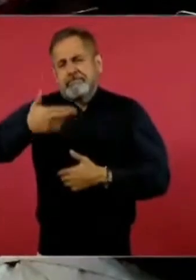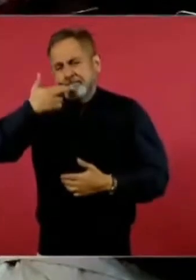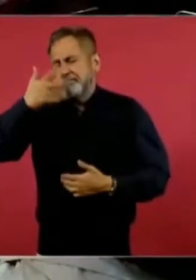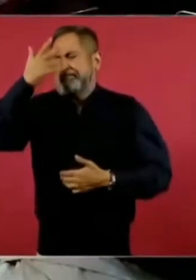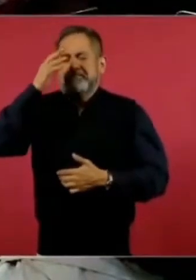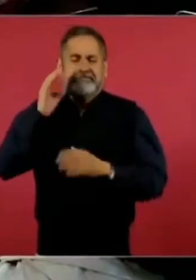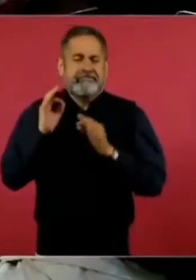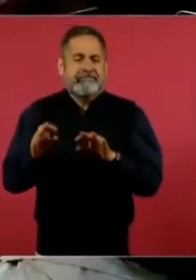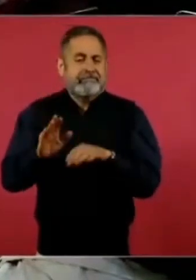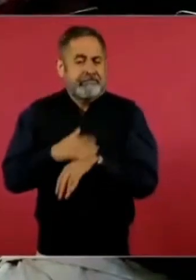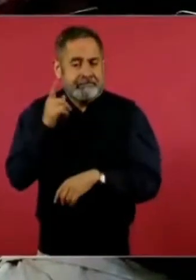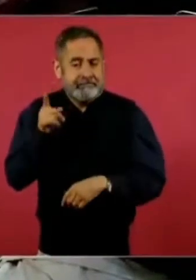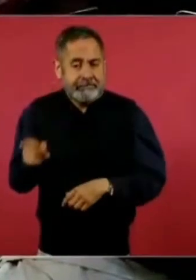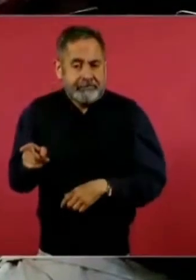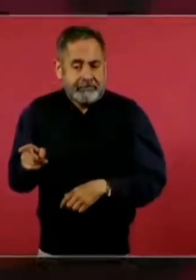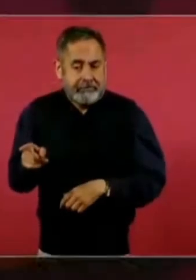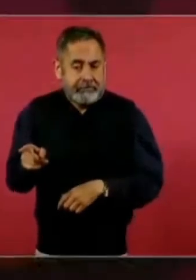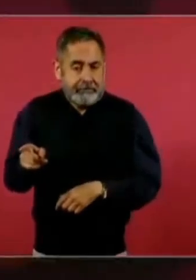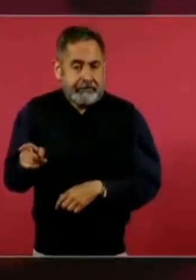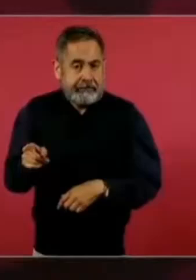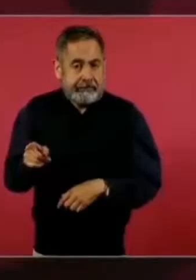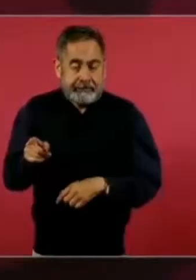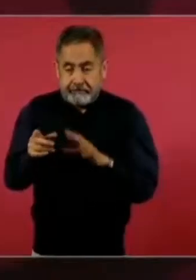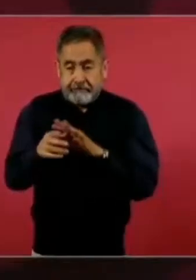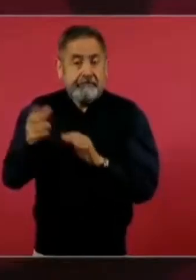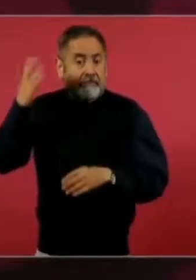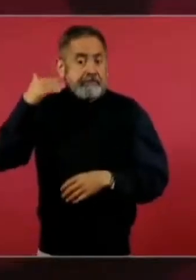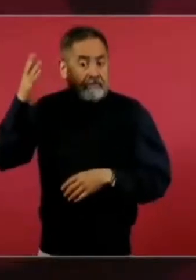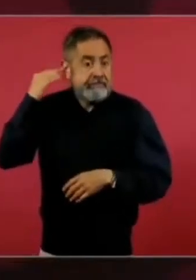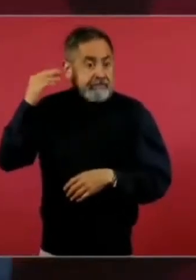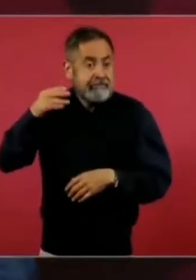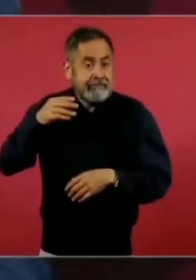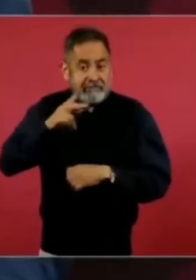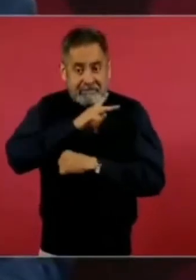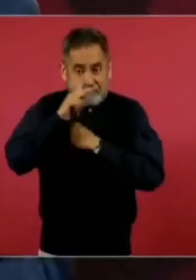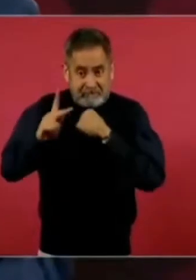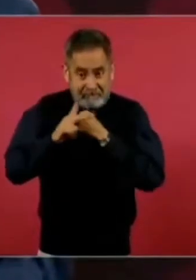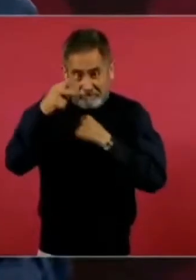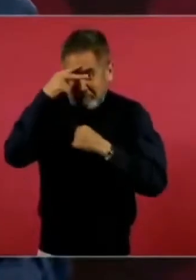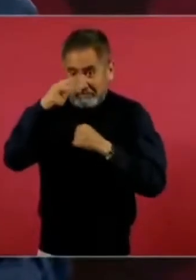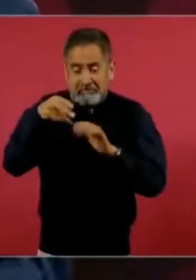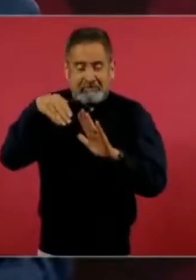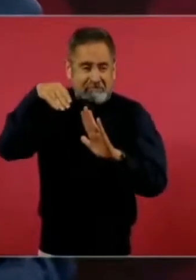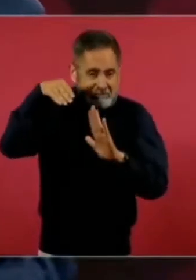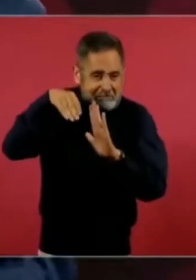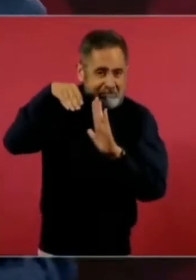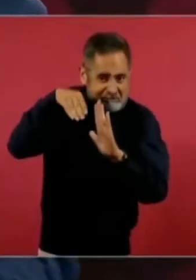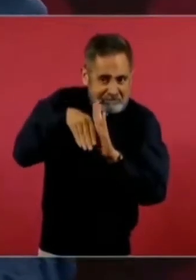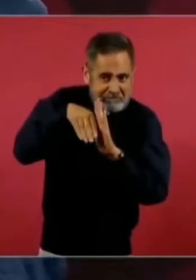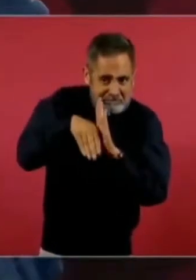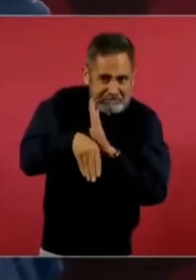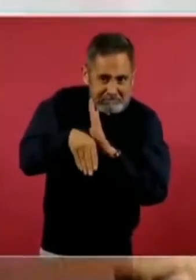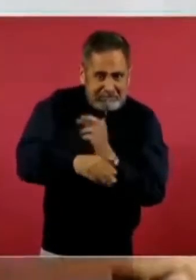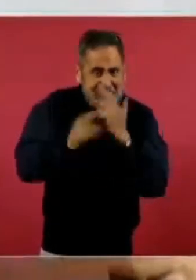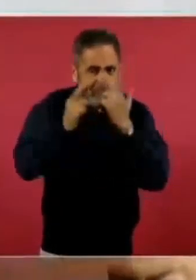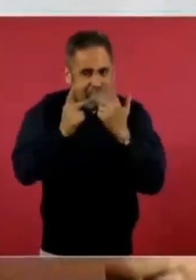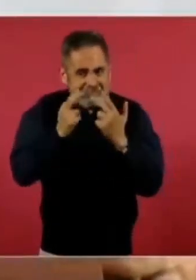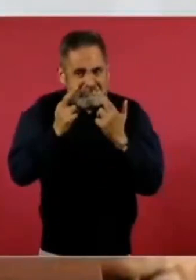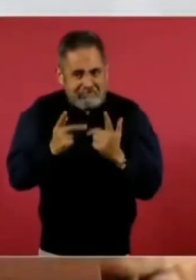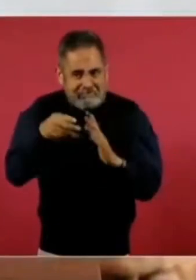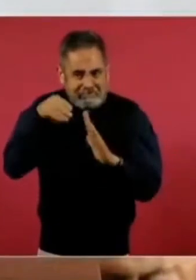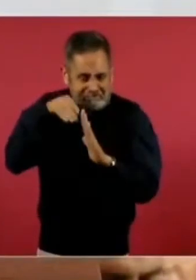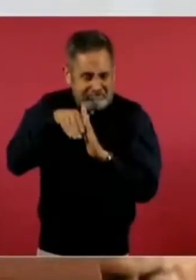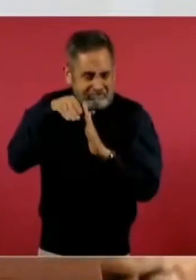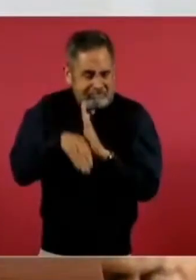porque pues iba en picada el país, era un proceso de degradación